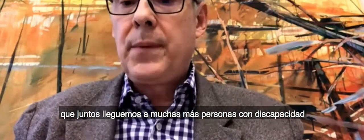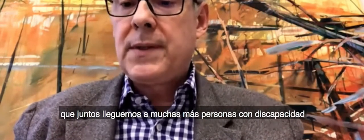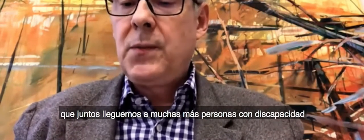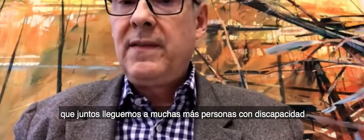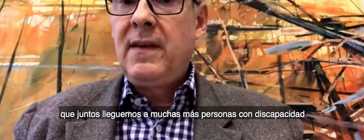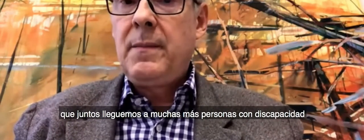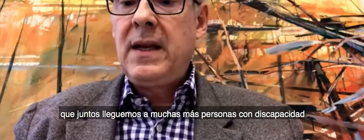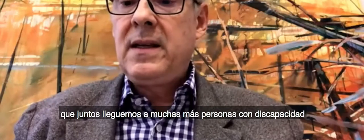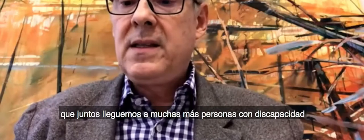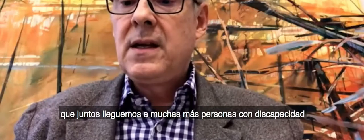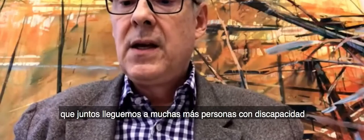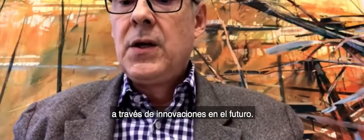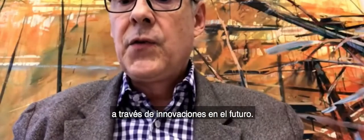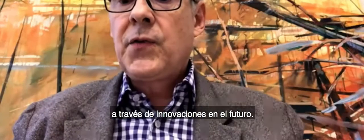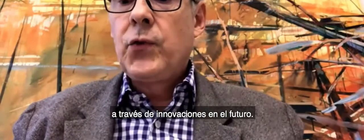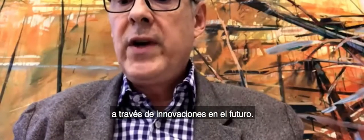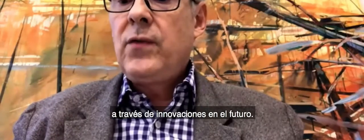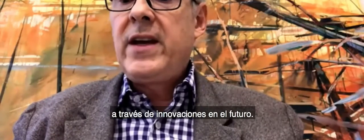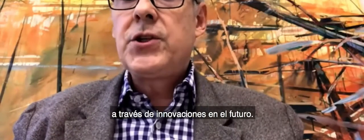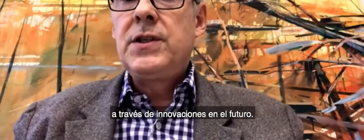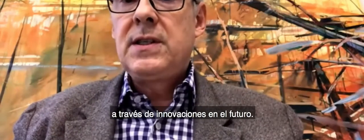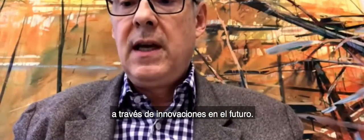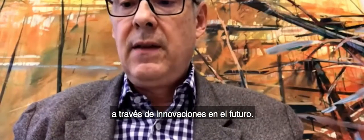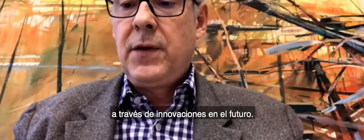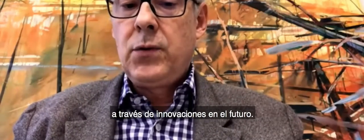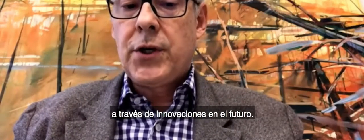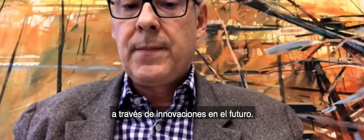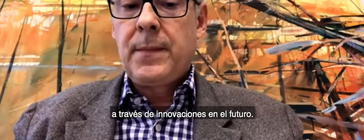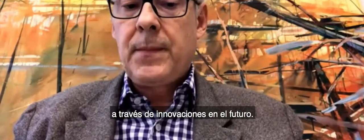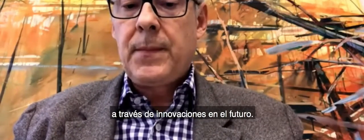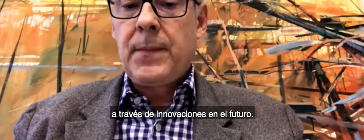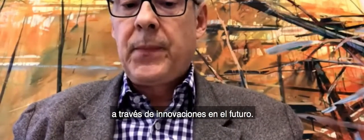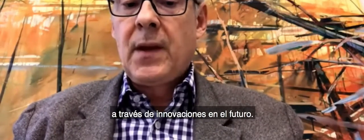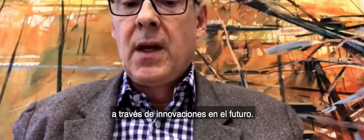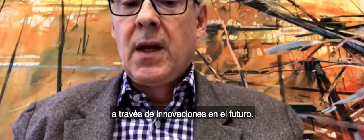more persons with disabilities through innovations in the future.